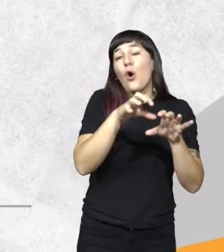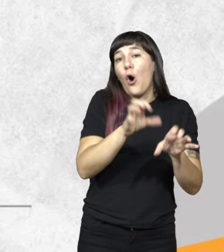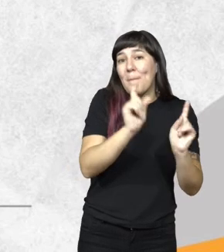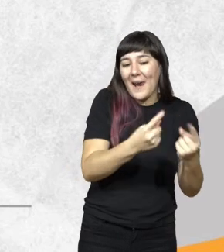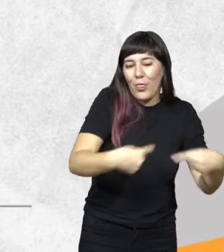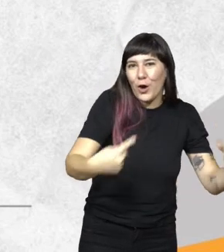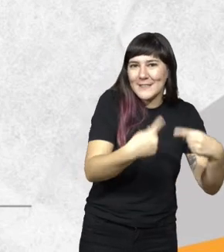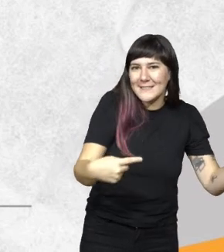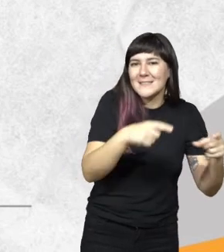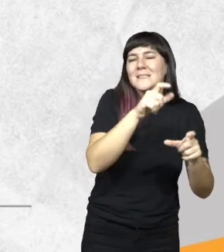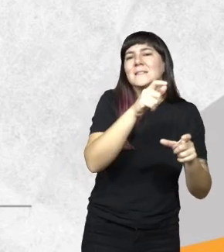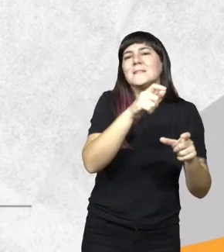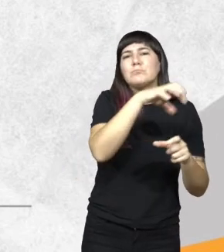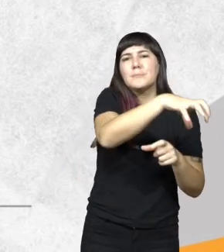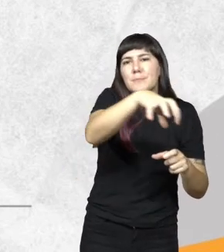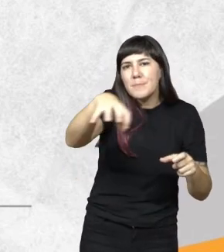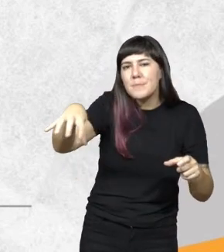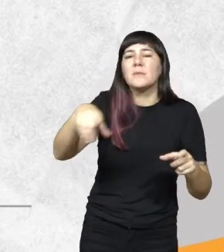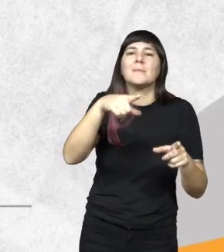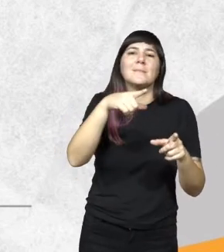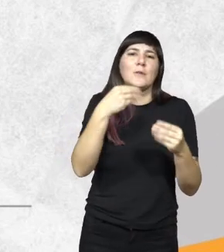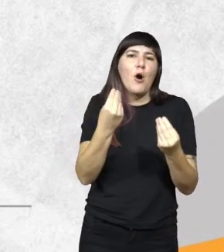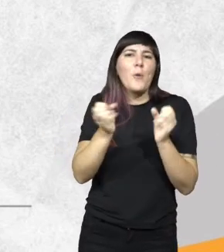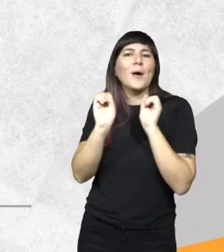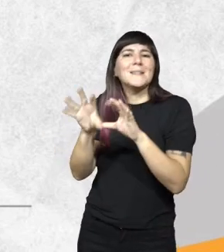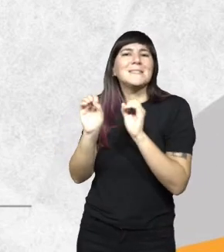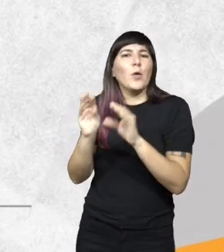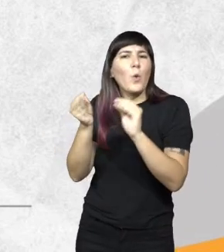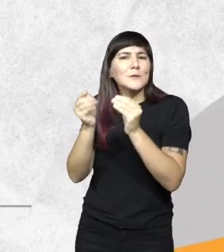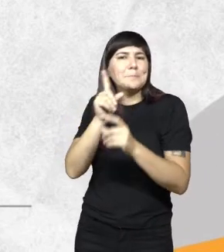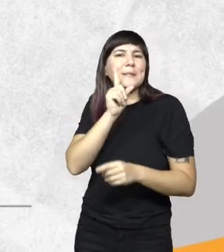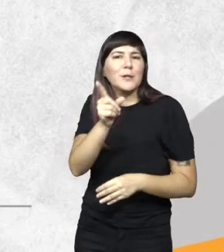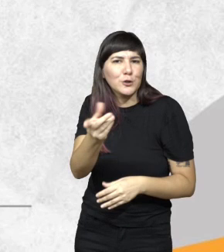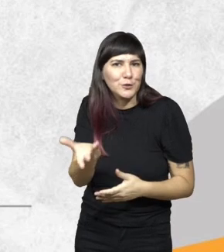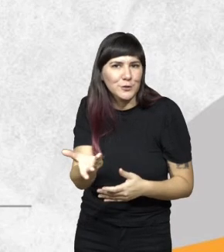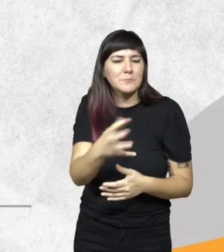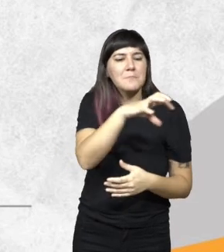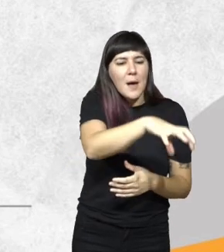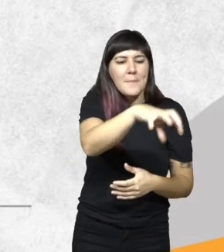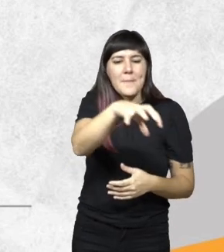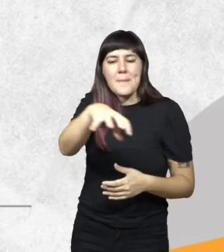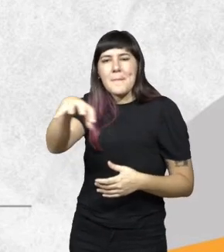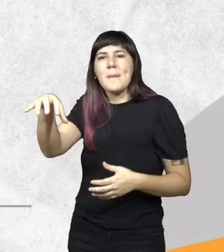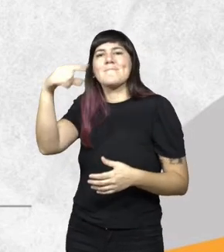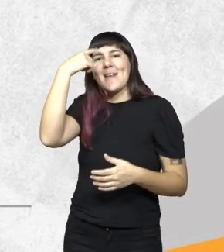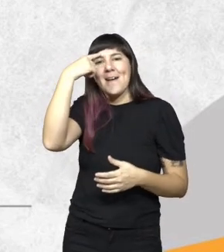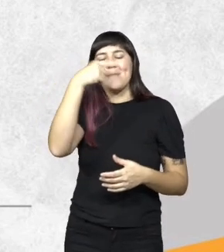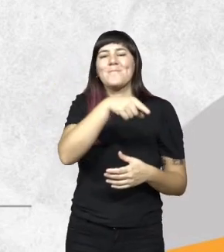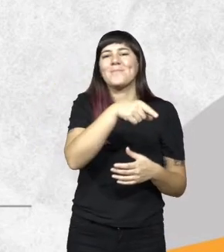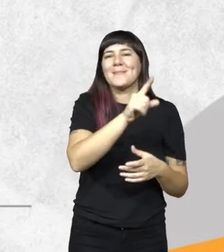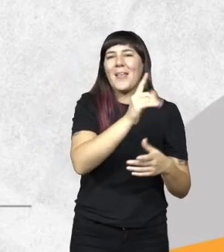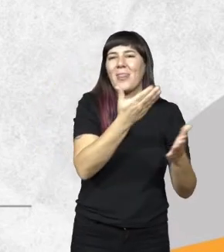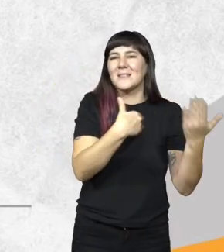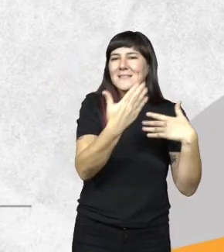registro, son operadores de residuos peligrosos, cada uno de ellos en muchos de los casos también desensambla RAE y